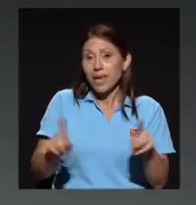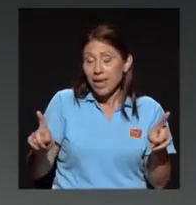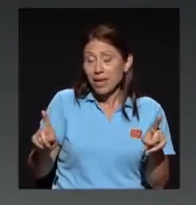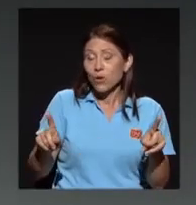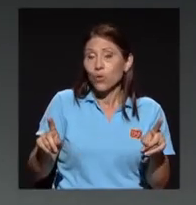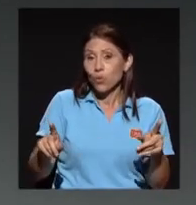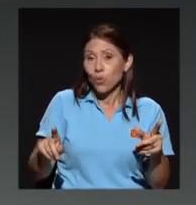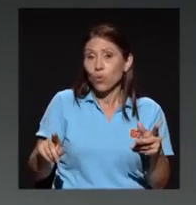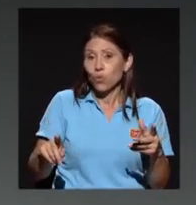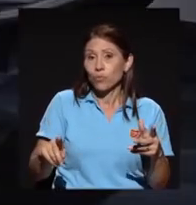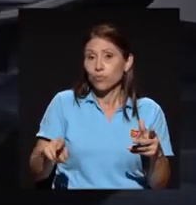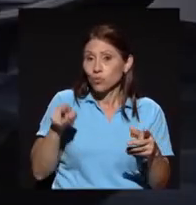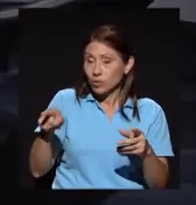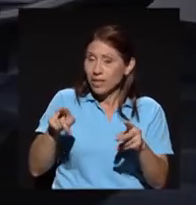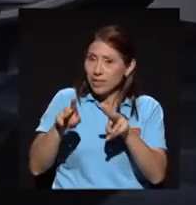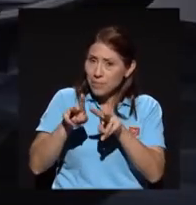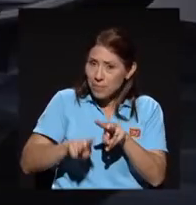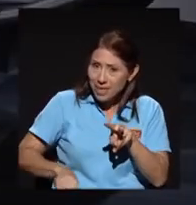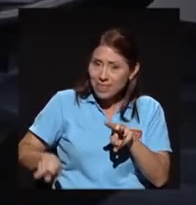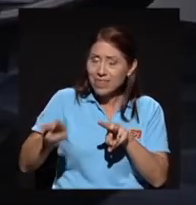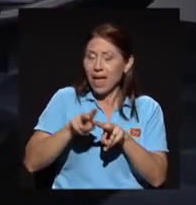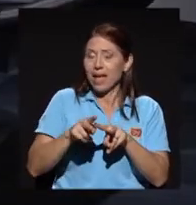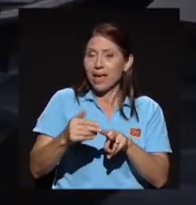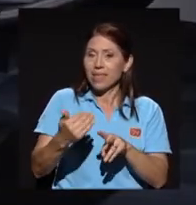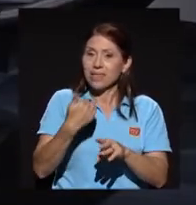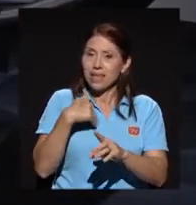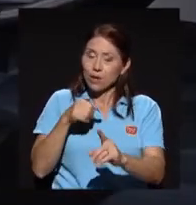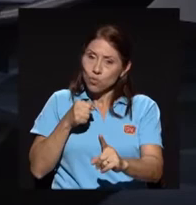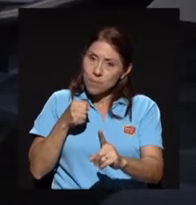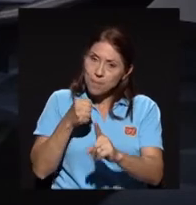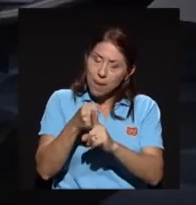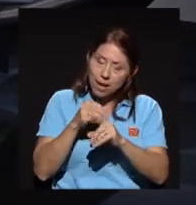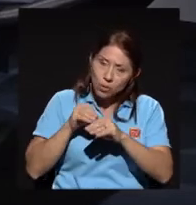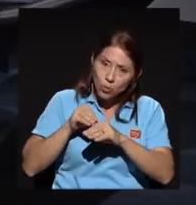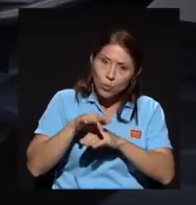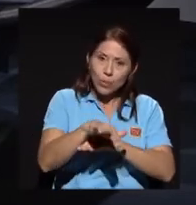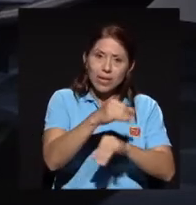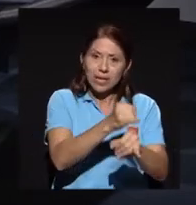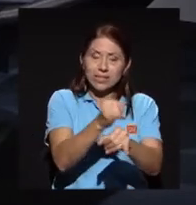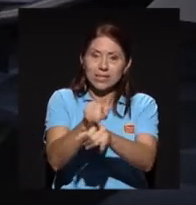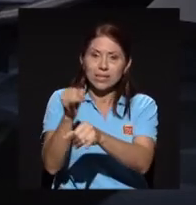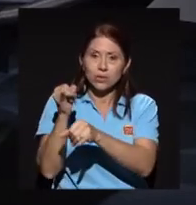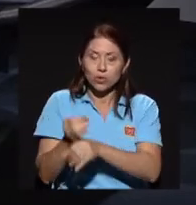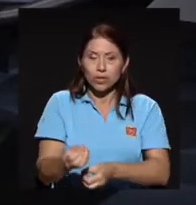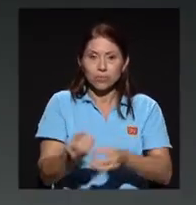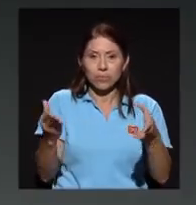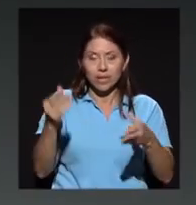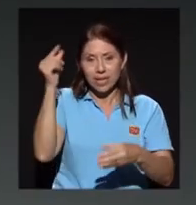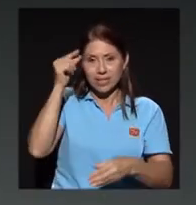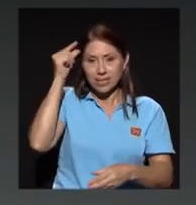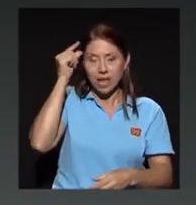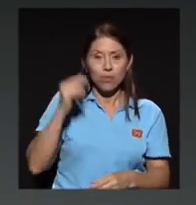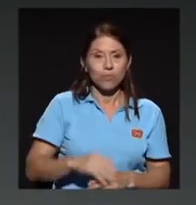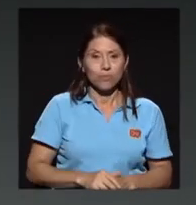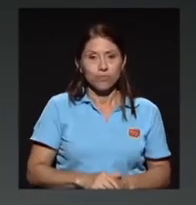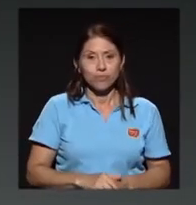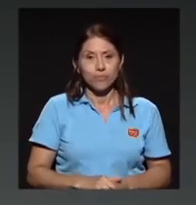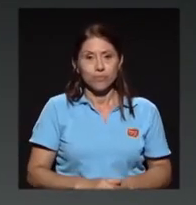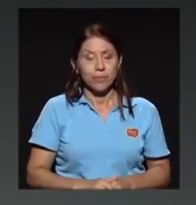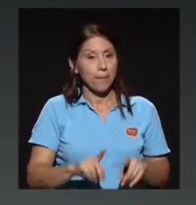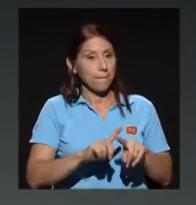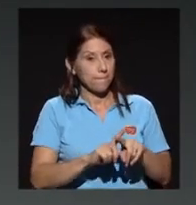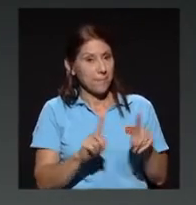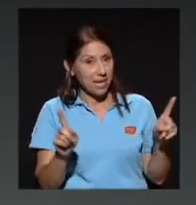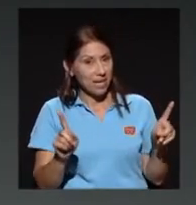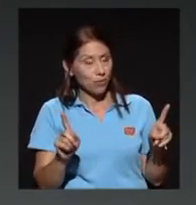ventaja de tener un impacto muy grande en las instituciones del Estado. Pero nos